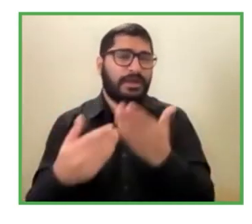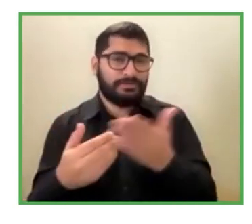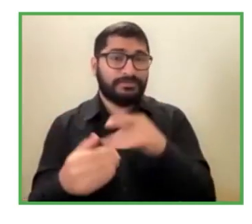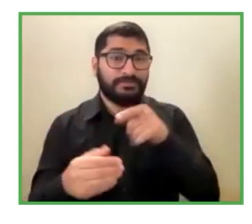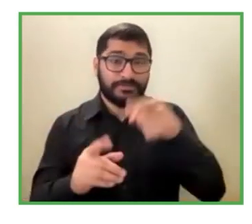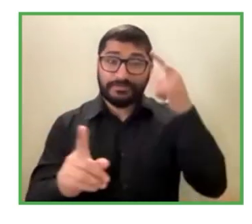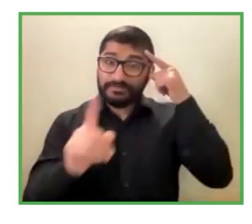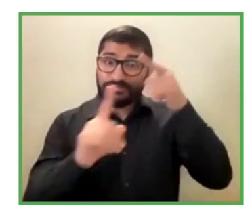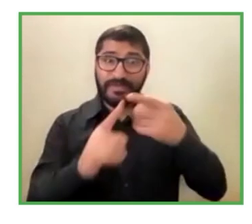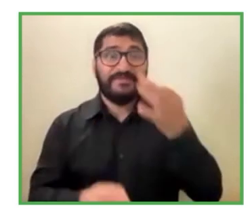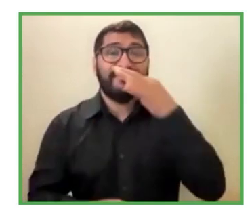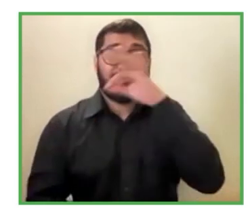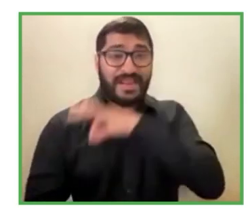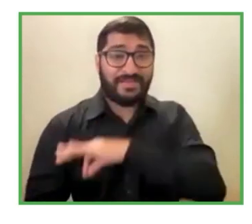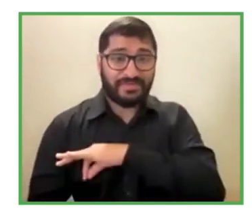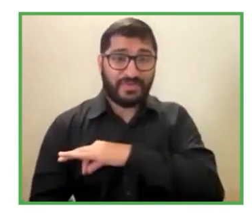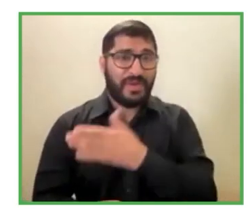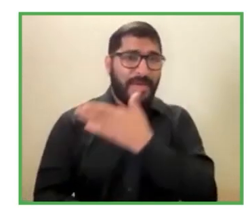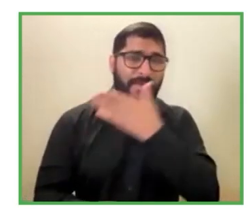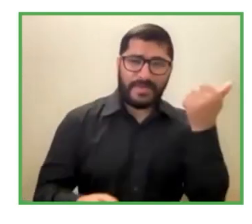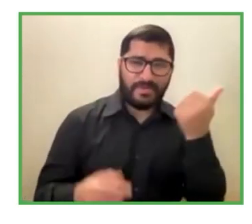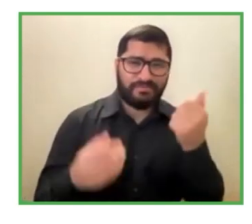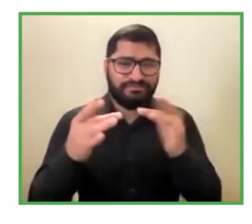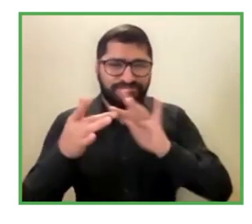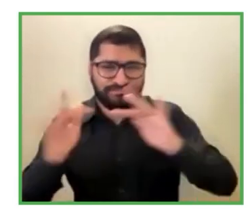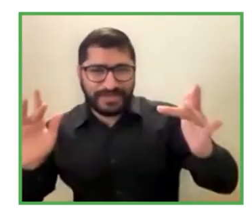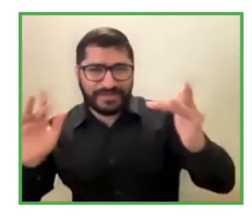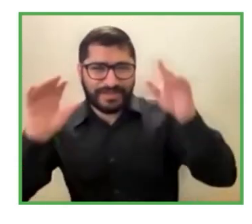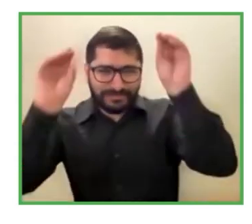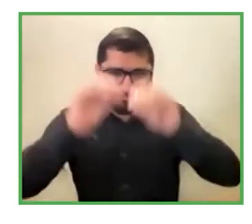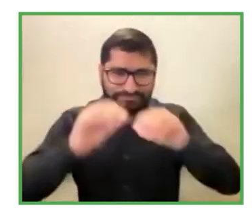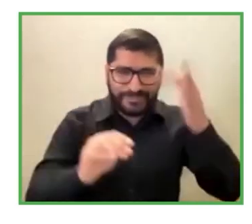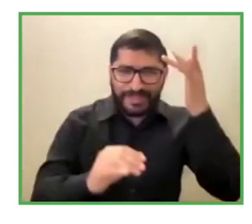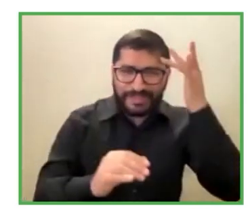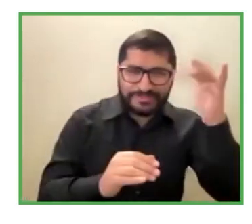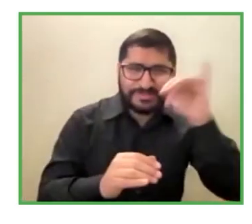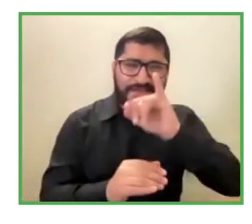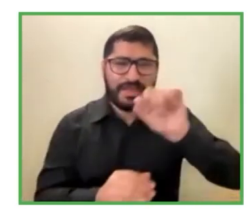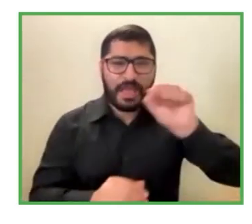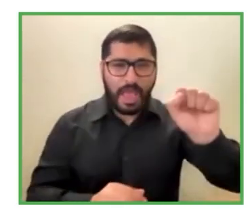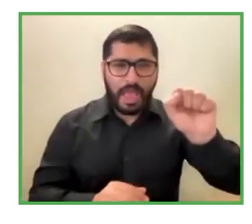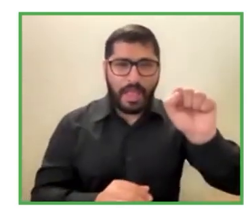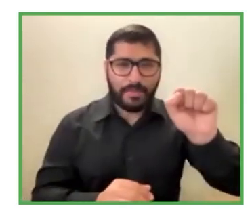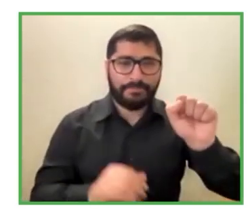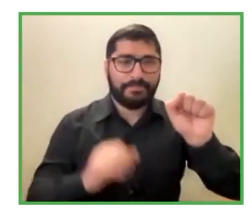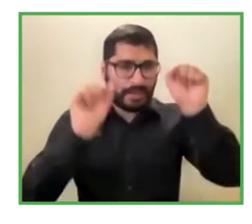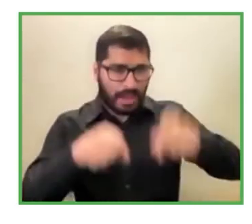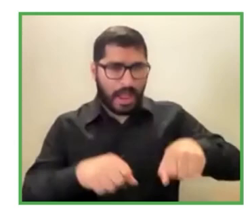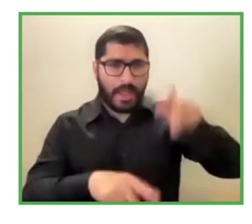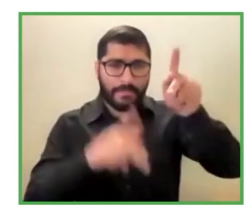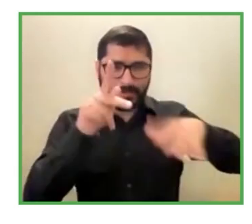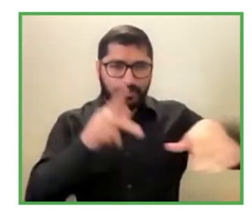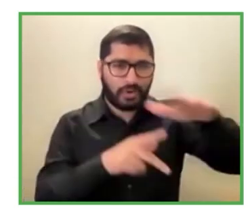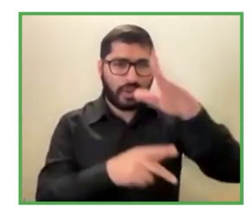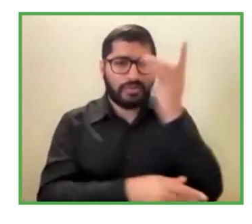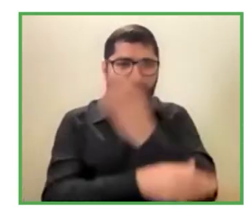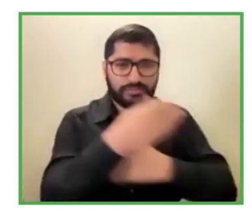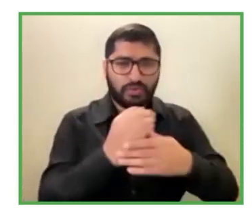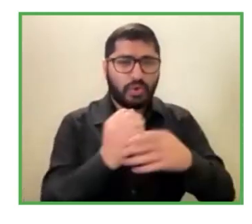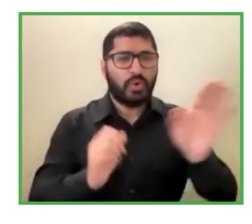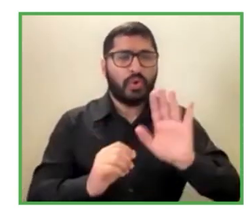artificial y de manera remota nos permite que la persona con discapacidad no se desplace, lo que implica que no